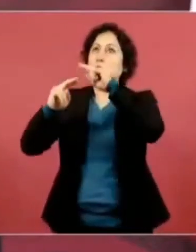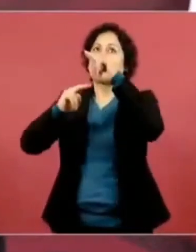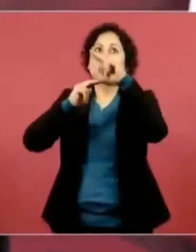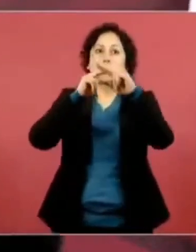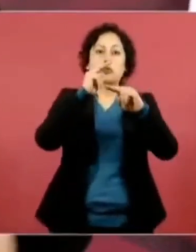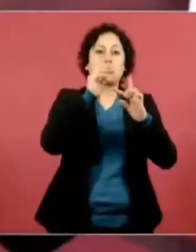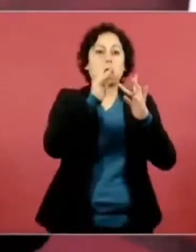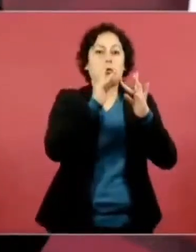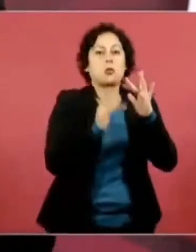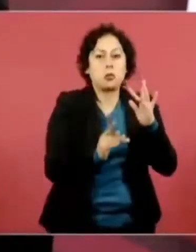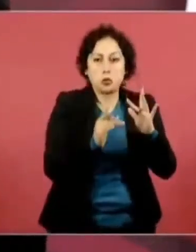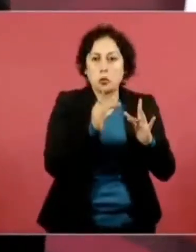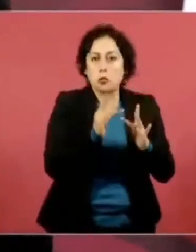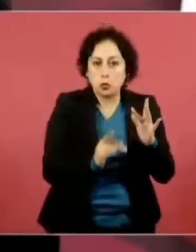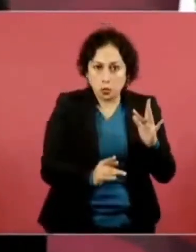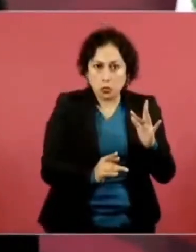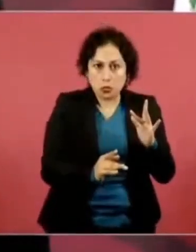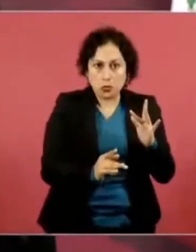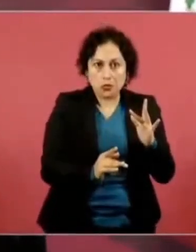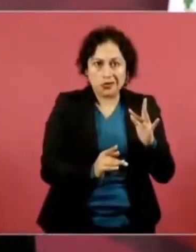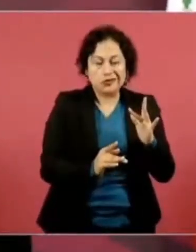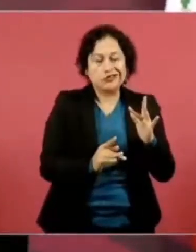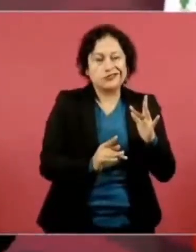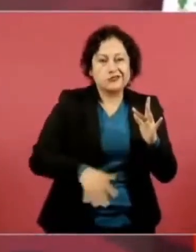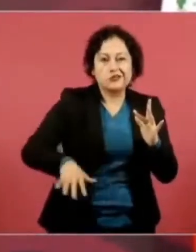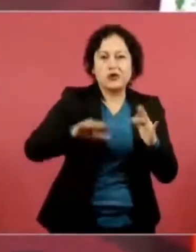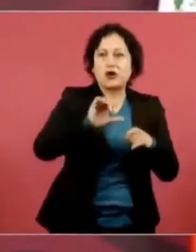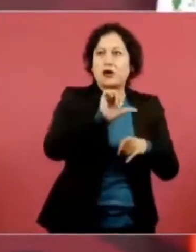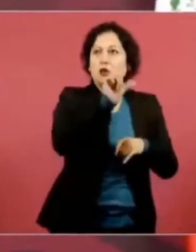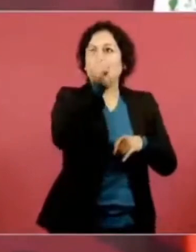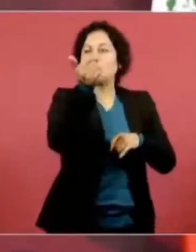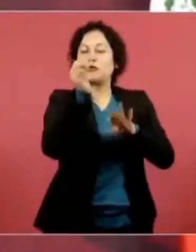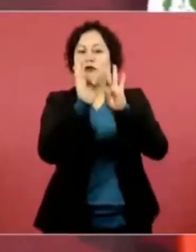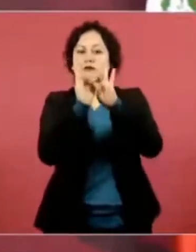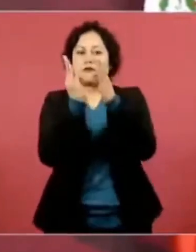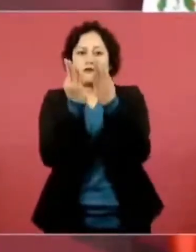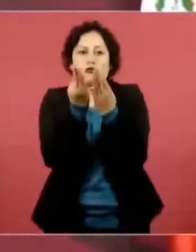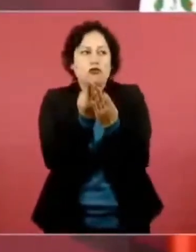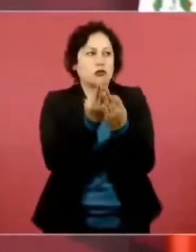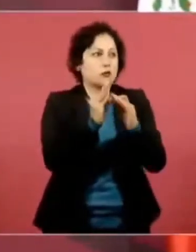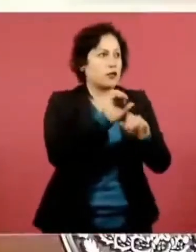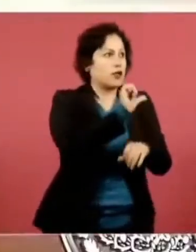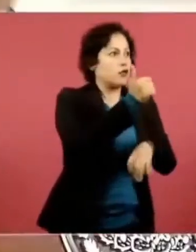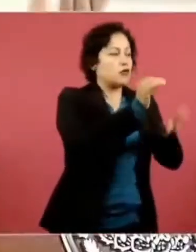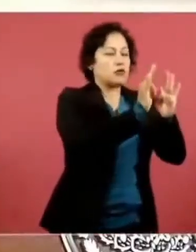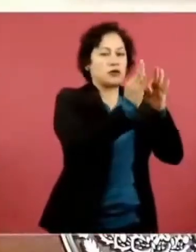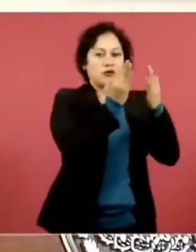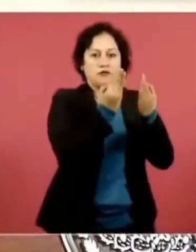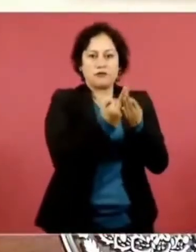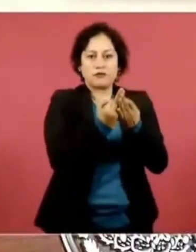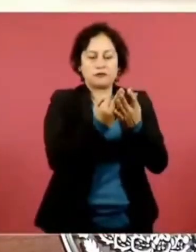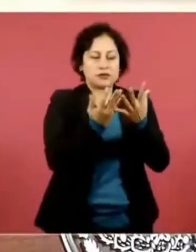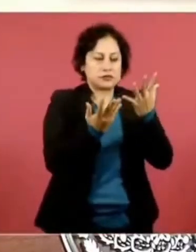Hay que recorrer antenas y eso es lo que se está haciendo.